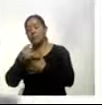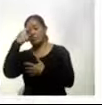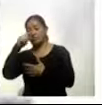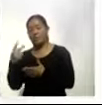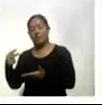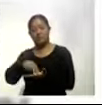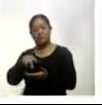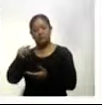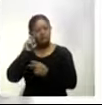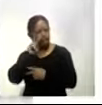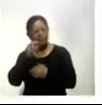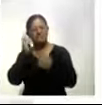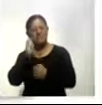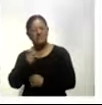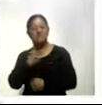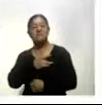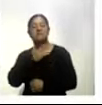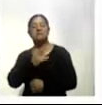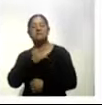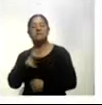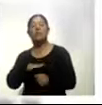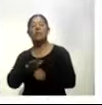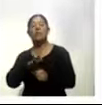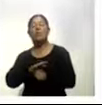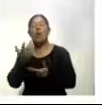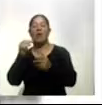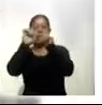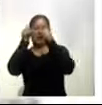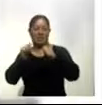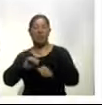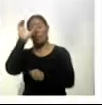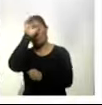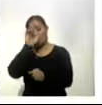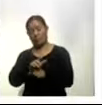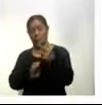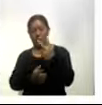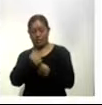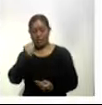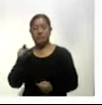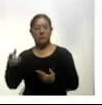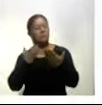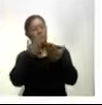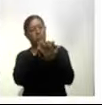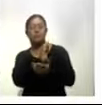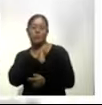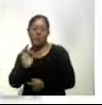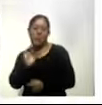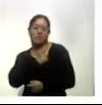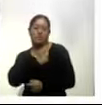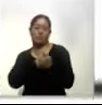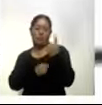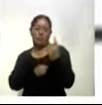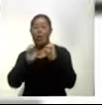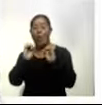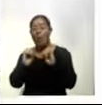y visibilizar sus manifestaciones artísticas y culturales. Las propuestas pueden ser individuales o colectivas.